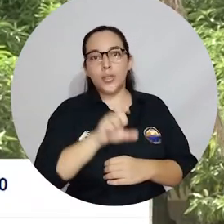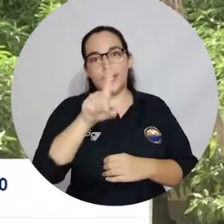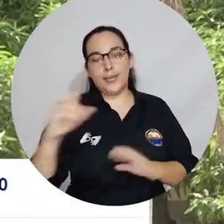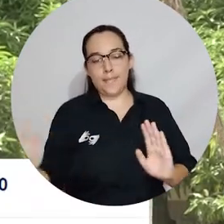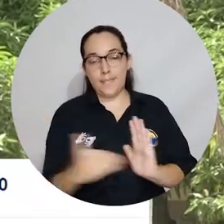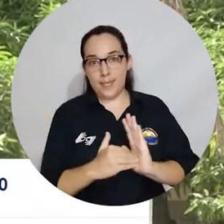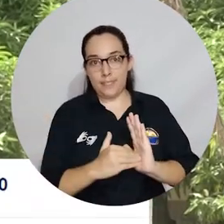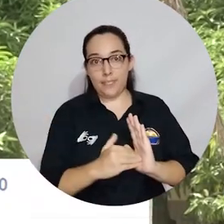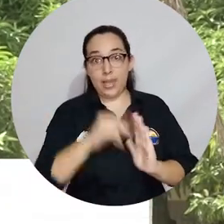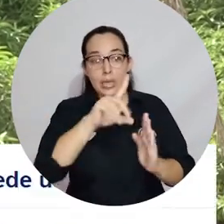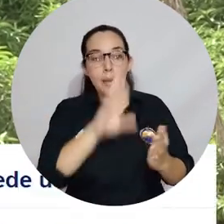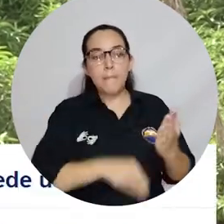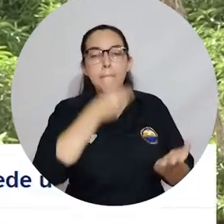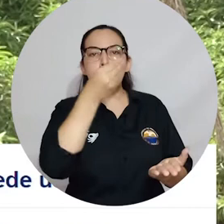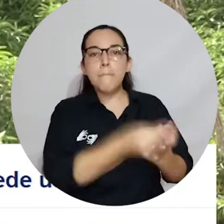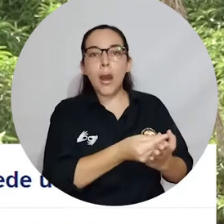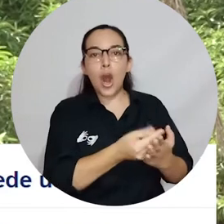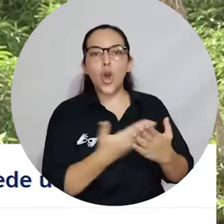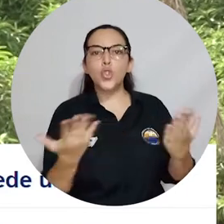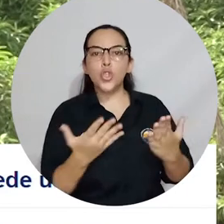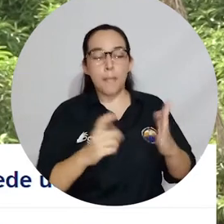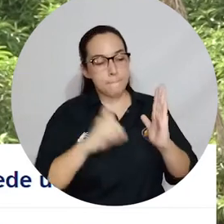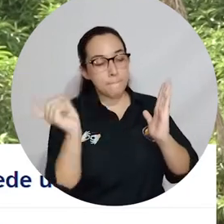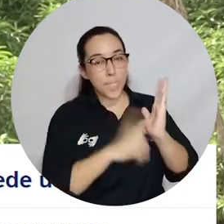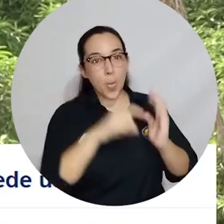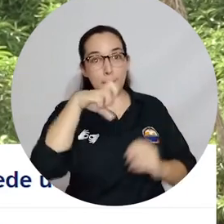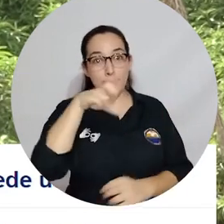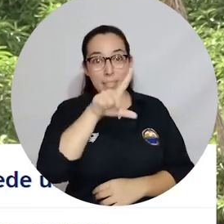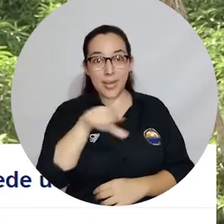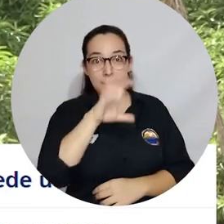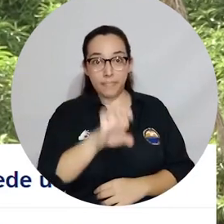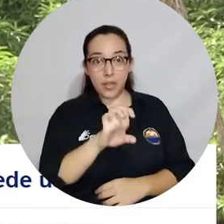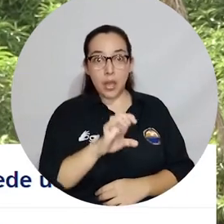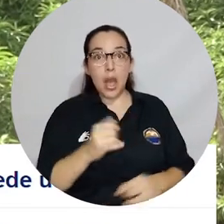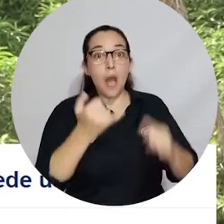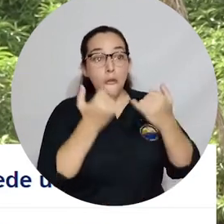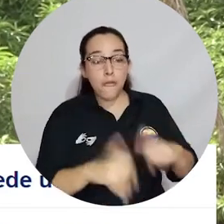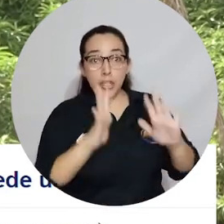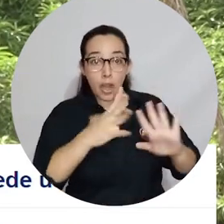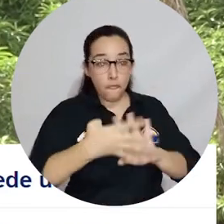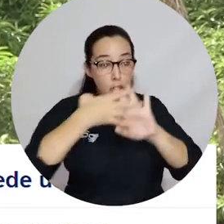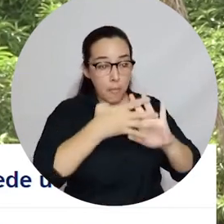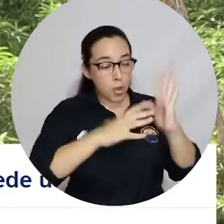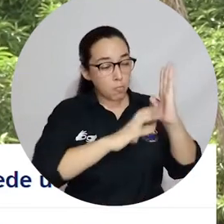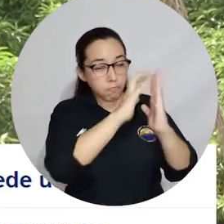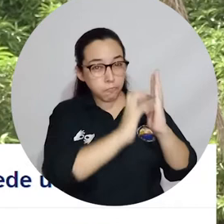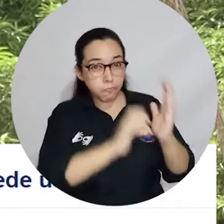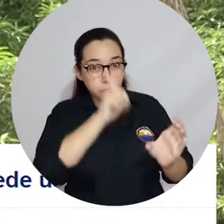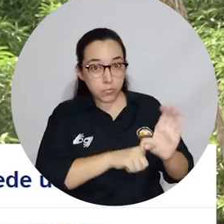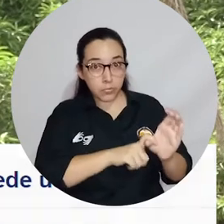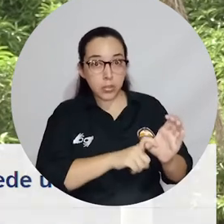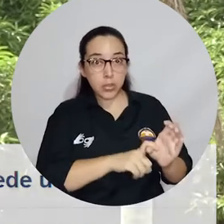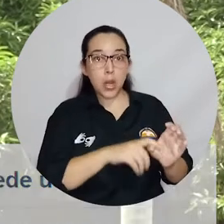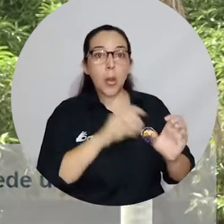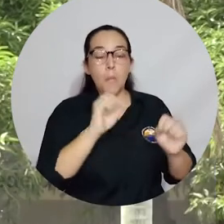Este pago lo puede realizar a través del botón PCE una vez termine el diligenciamiento de formulario de inscripción y escoger la opción de pagar en